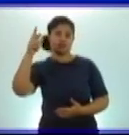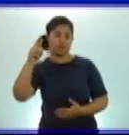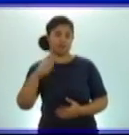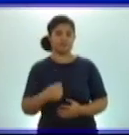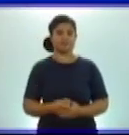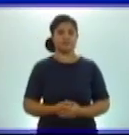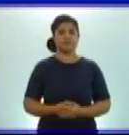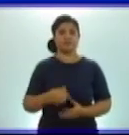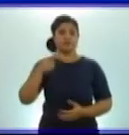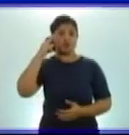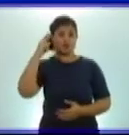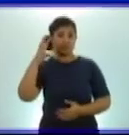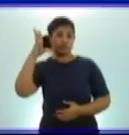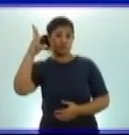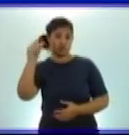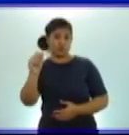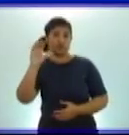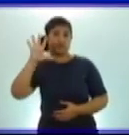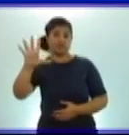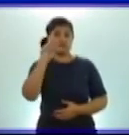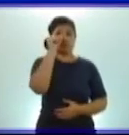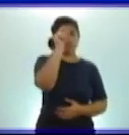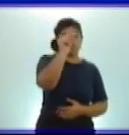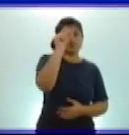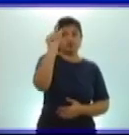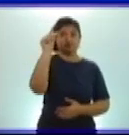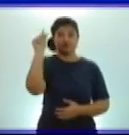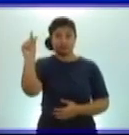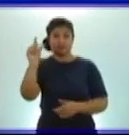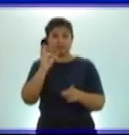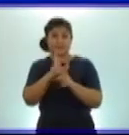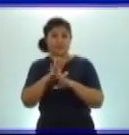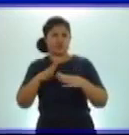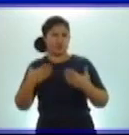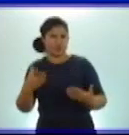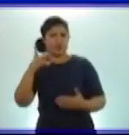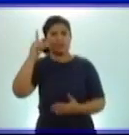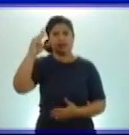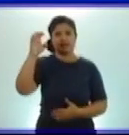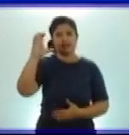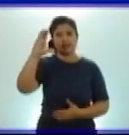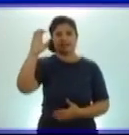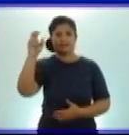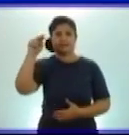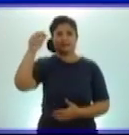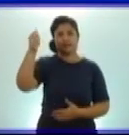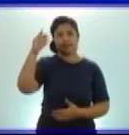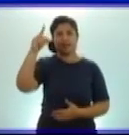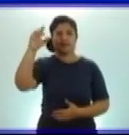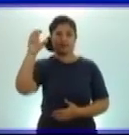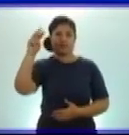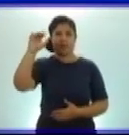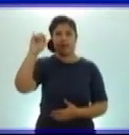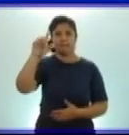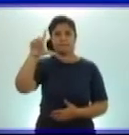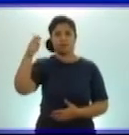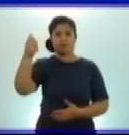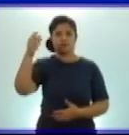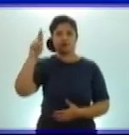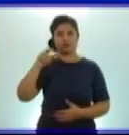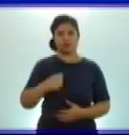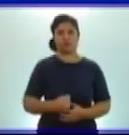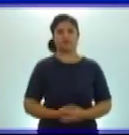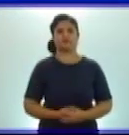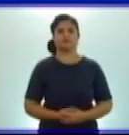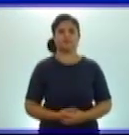con la decena de millar. Bueno, hablando de millares, decenas y centenas, antes de analizar